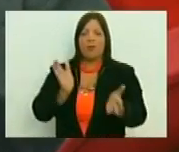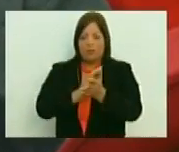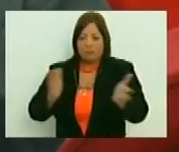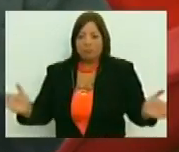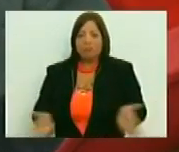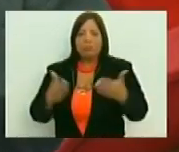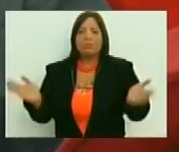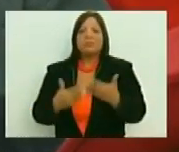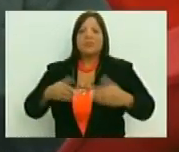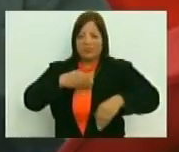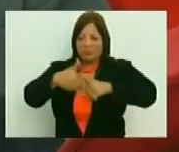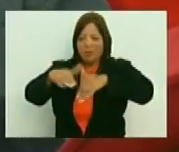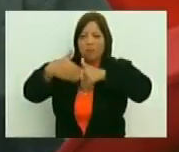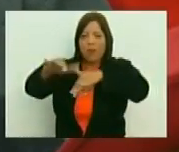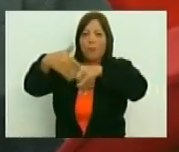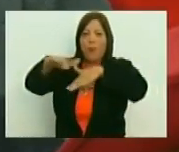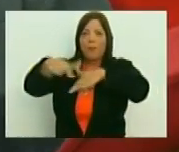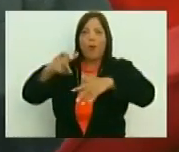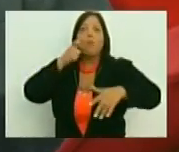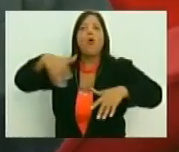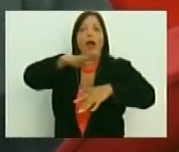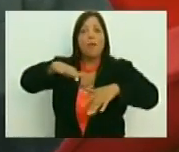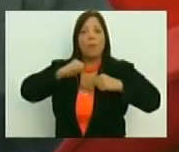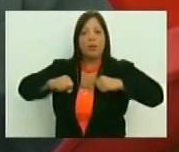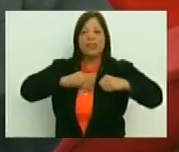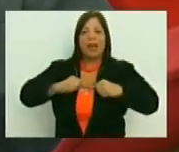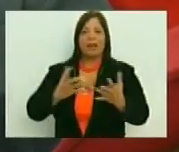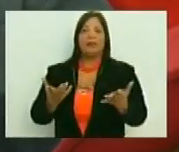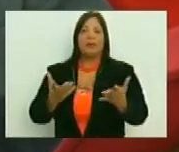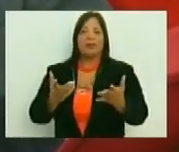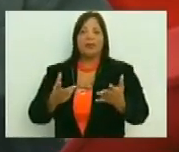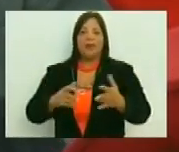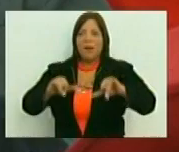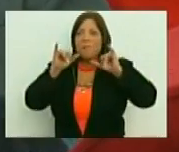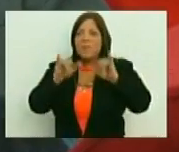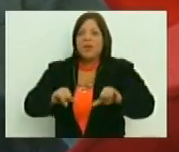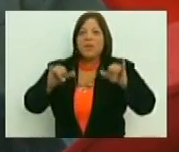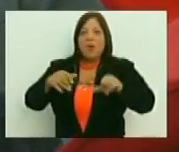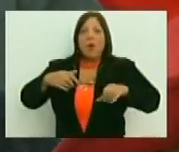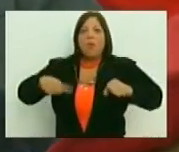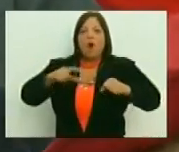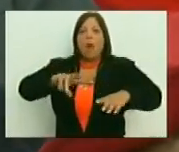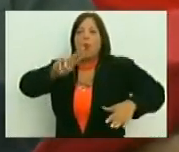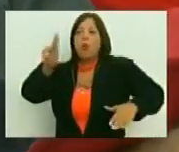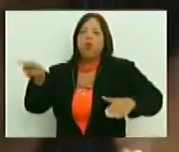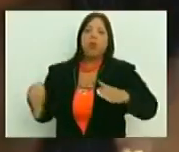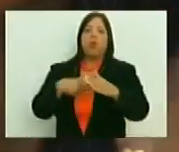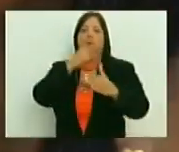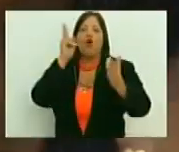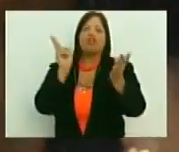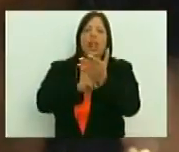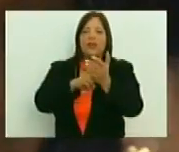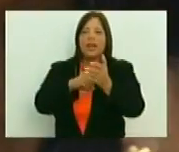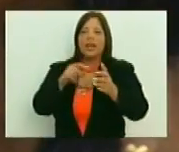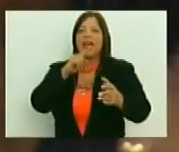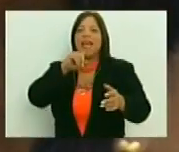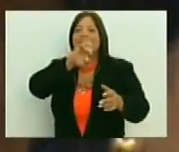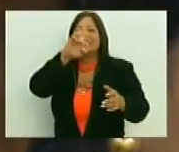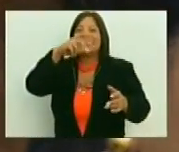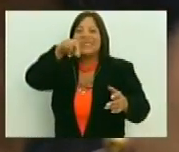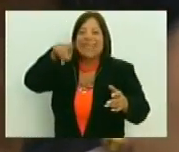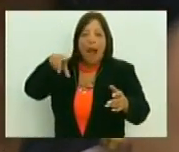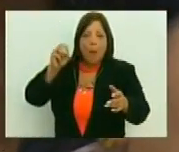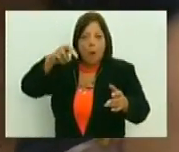ese pueblo a hacer lo que hizo, ese mismo pueblo que después reaparece con Ezequiel Zamora,